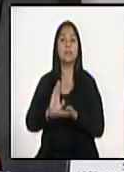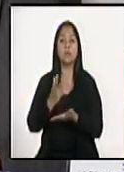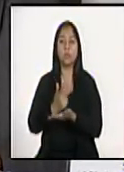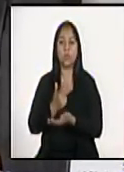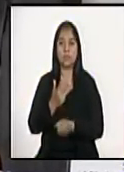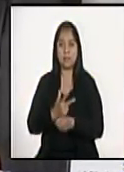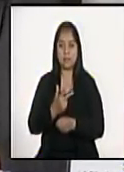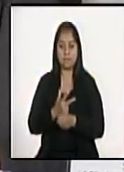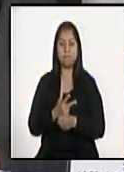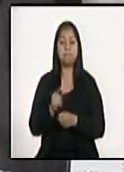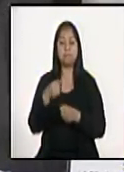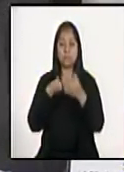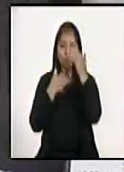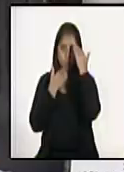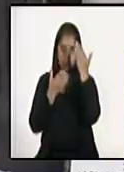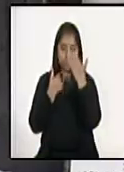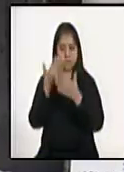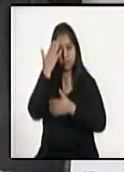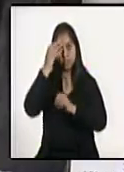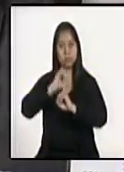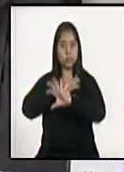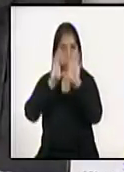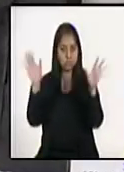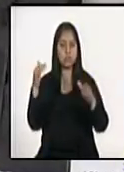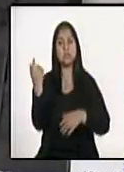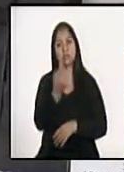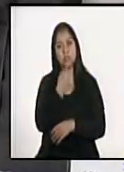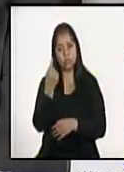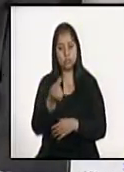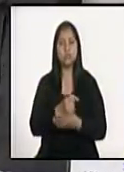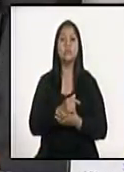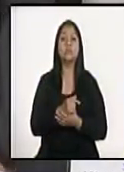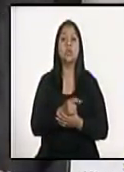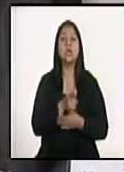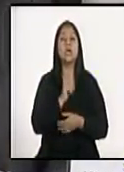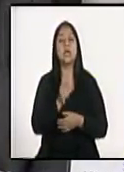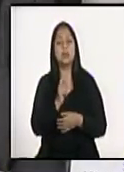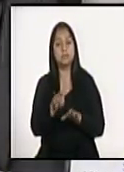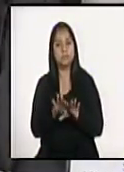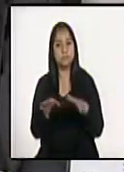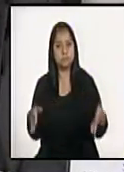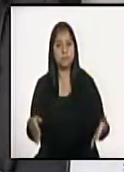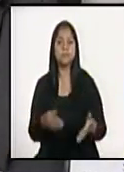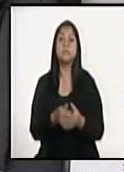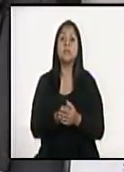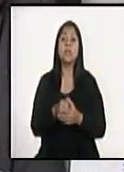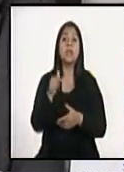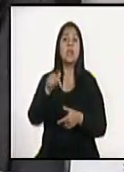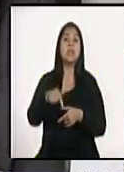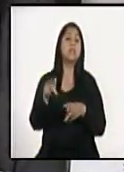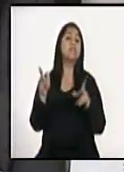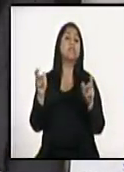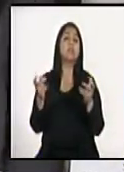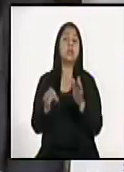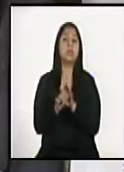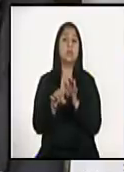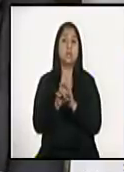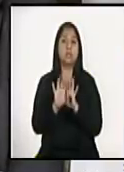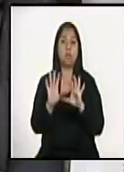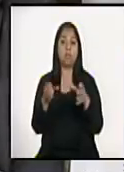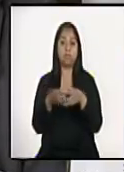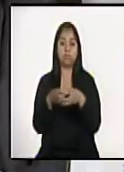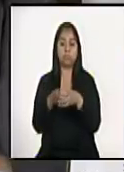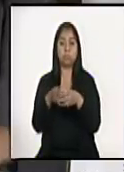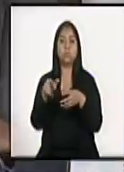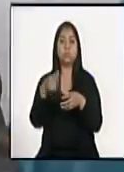Sí, muchas gracias, muy buenos días a todos, buenos días señor presidente, colegas de la mesa. En el caso de Junta Monetaria y